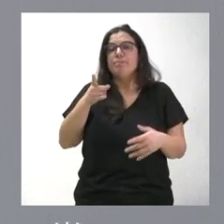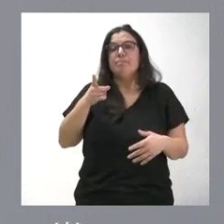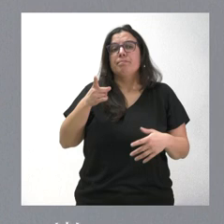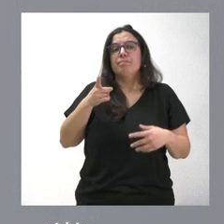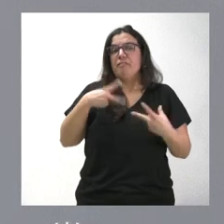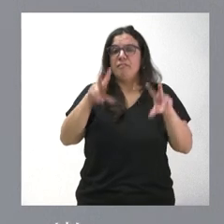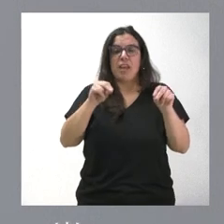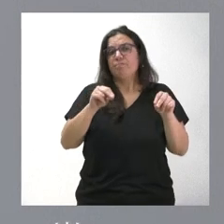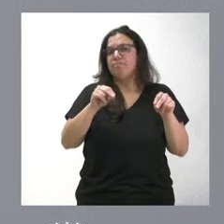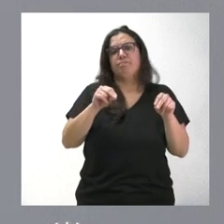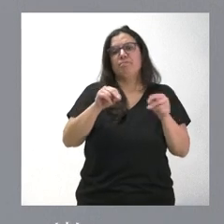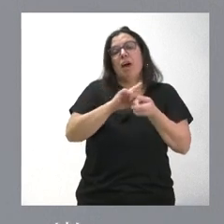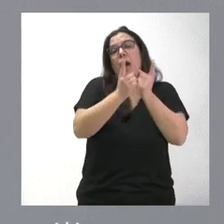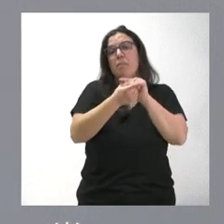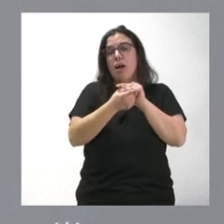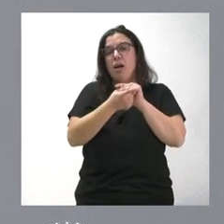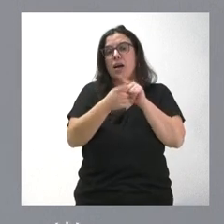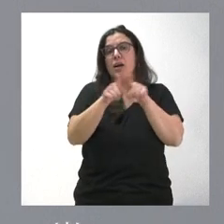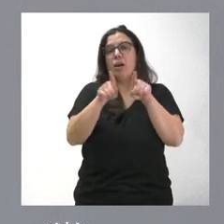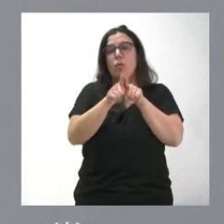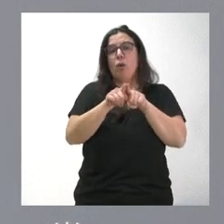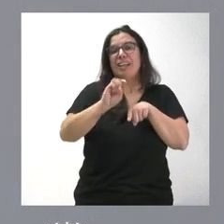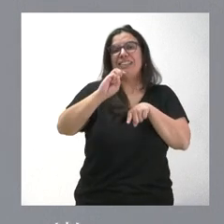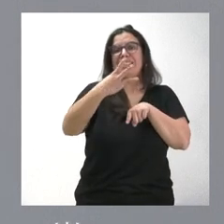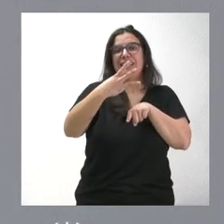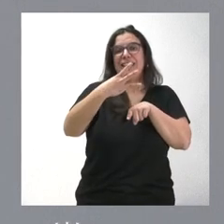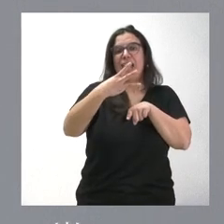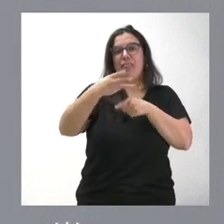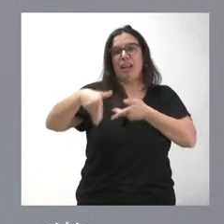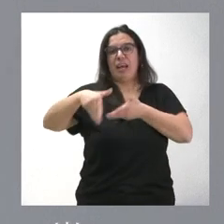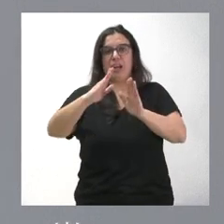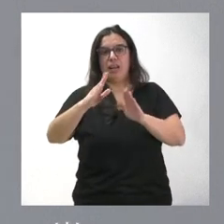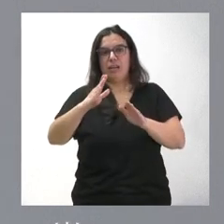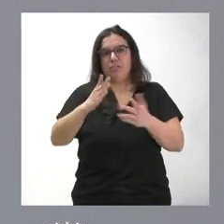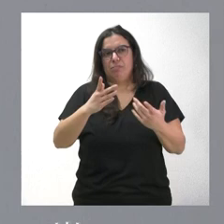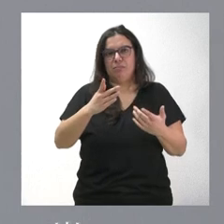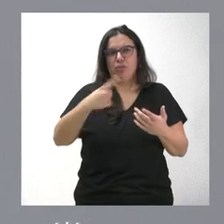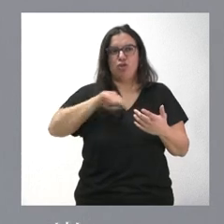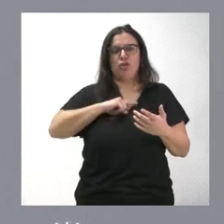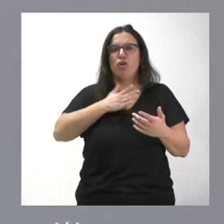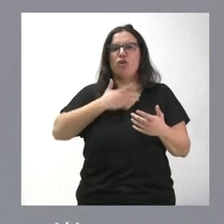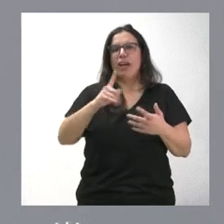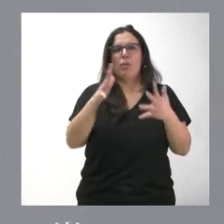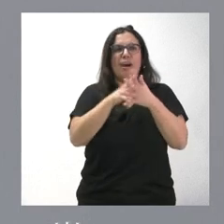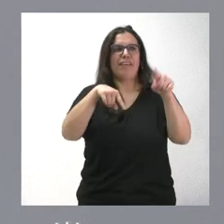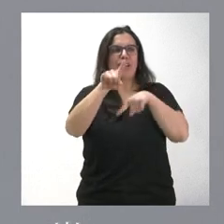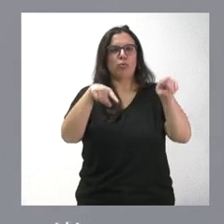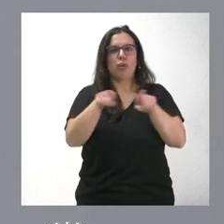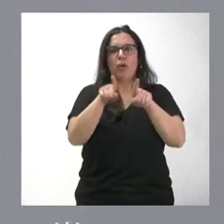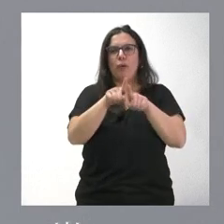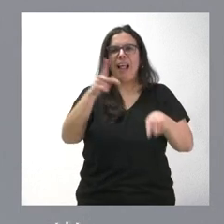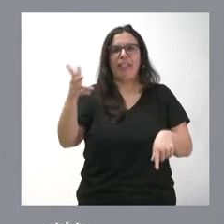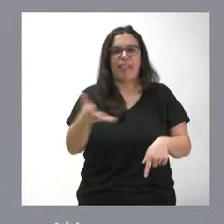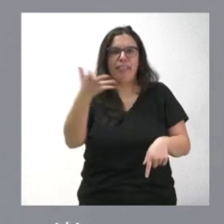completarla y sustituirla, si acaso, por un mero tercer carril. Nosotros no queremos infraestructuras de segunda, queremos infraestructuras de primera. Y